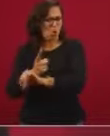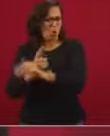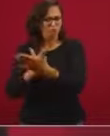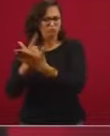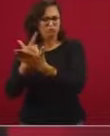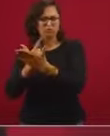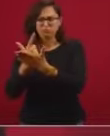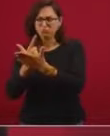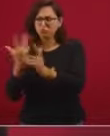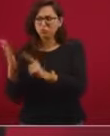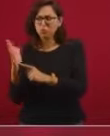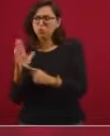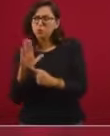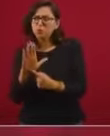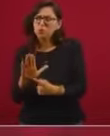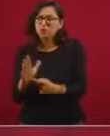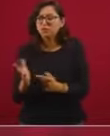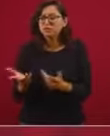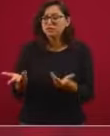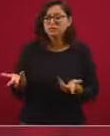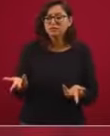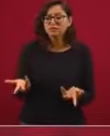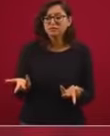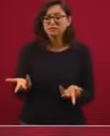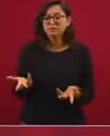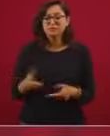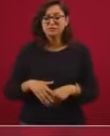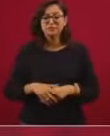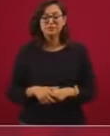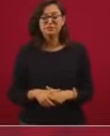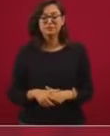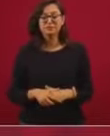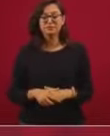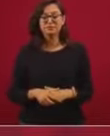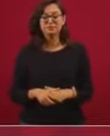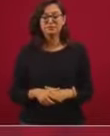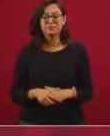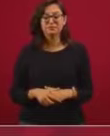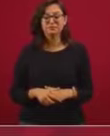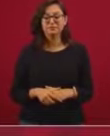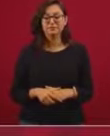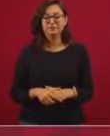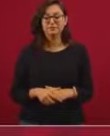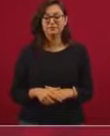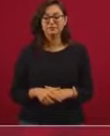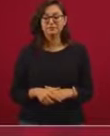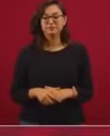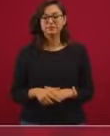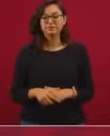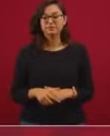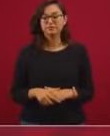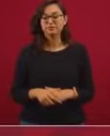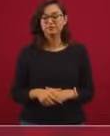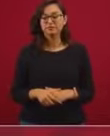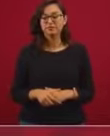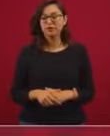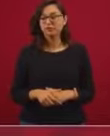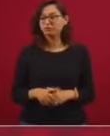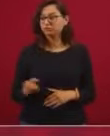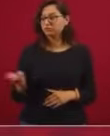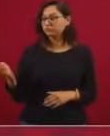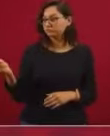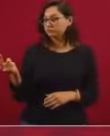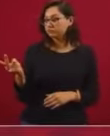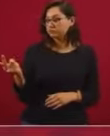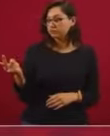Si le pagan a Twitter, a FEI,